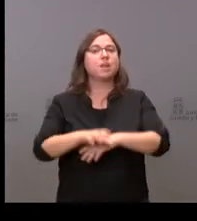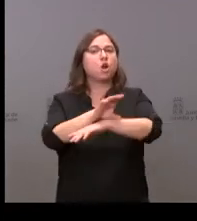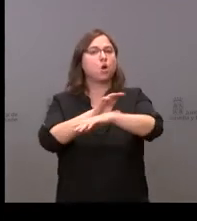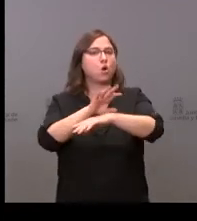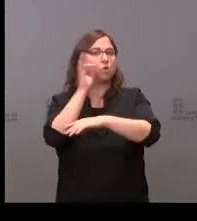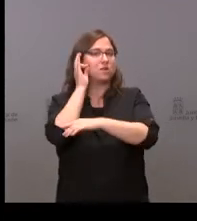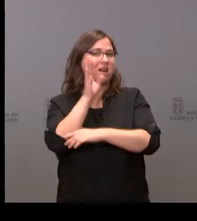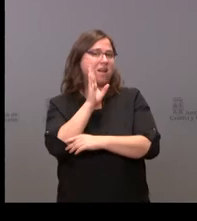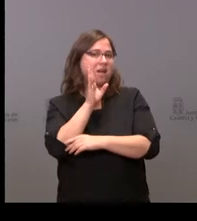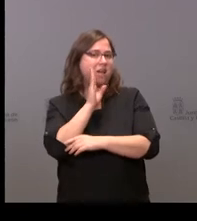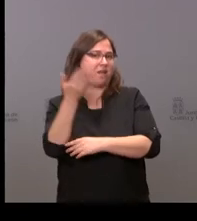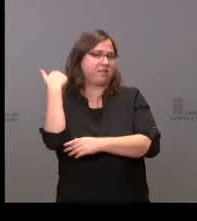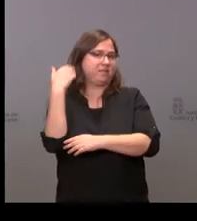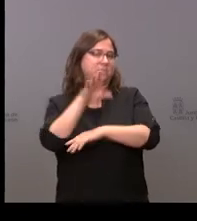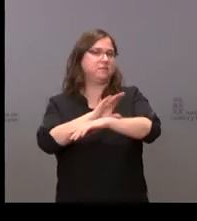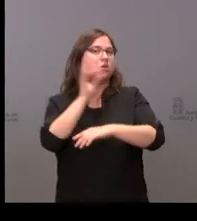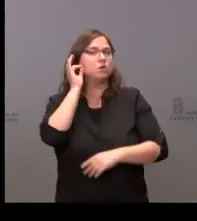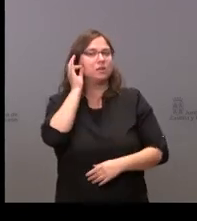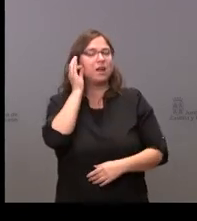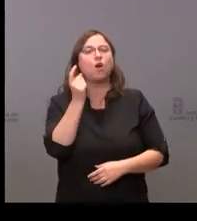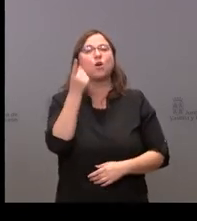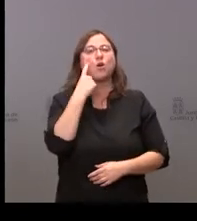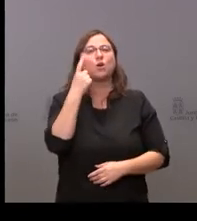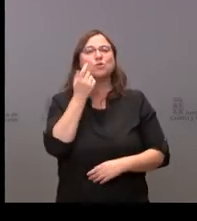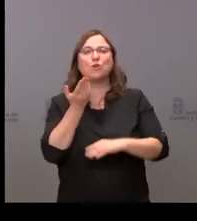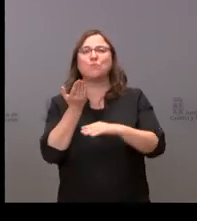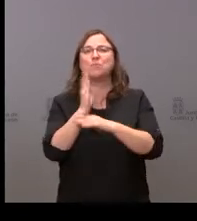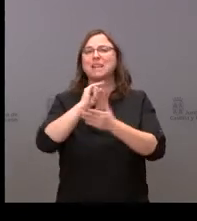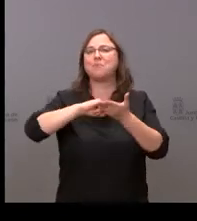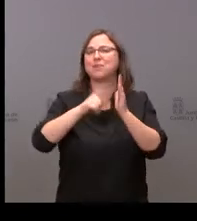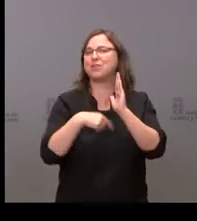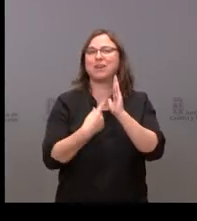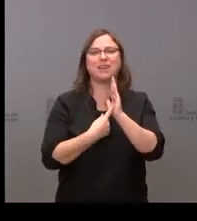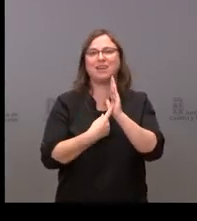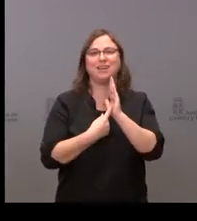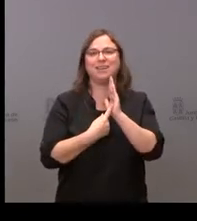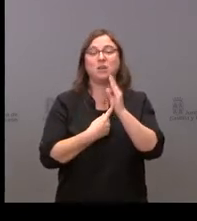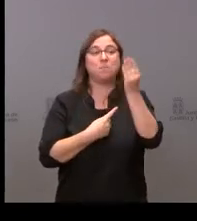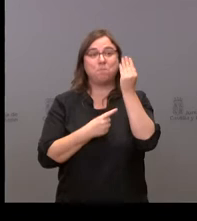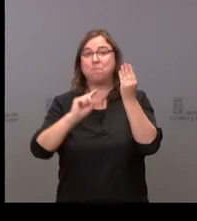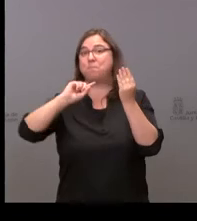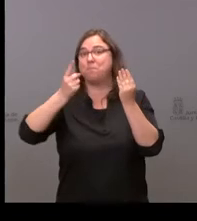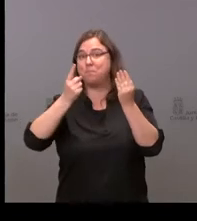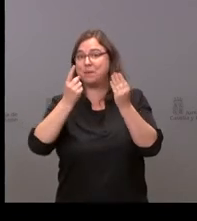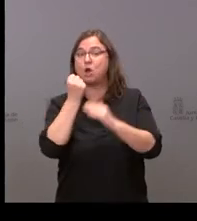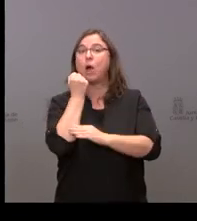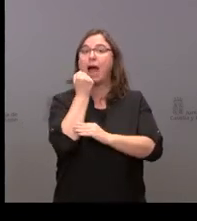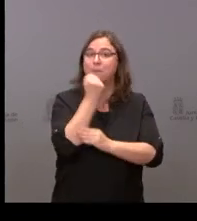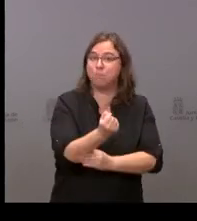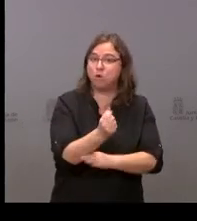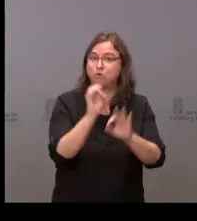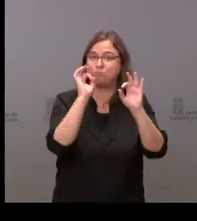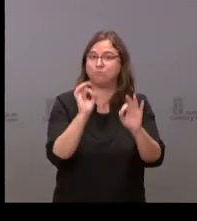anterior tenía la costumbre de que no presentaba el proyecto de ley de presupuestos si no tenía el apoyo concreto de